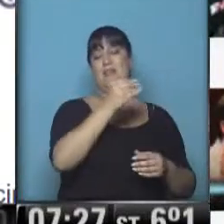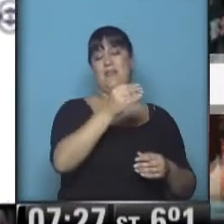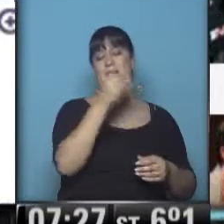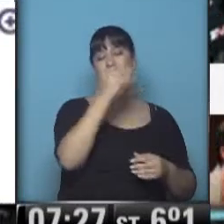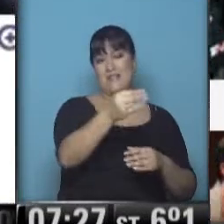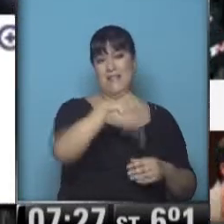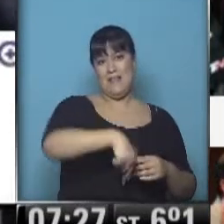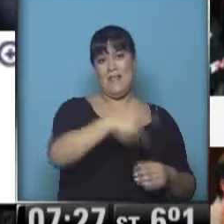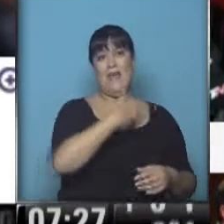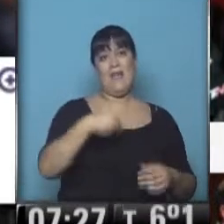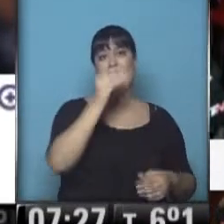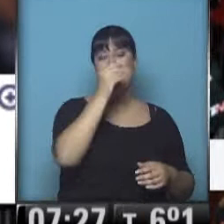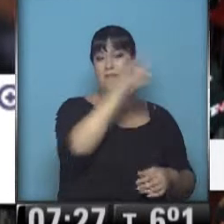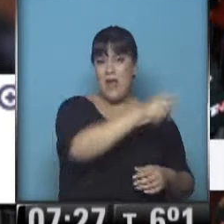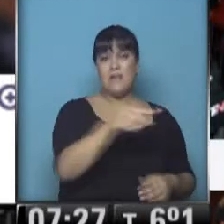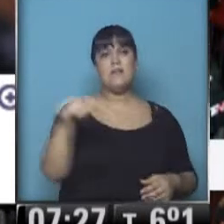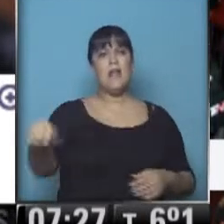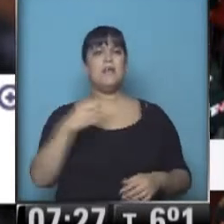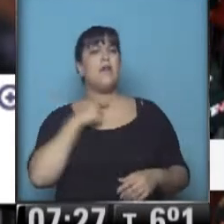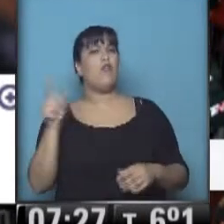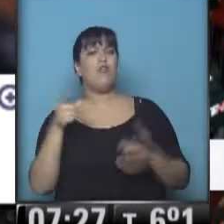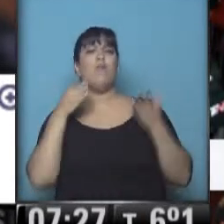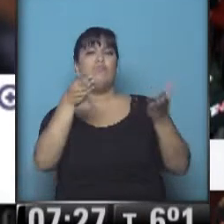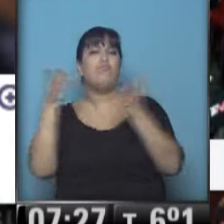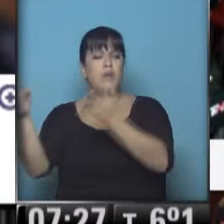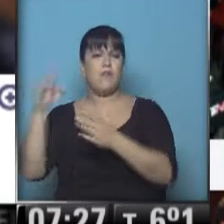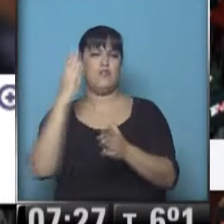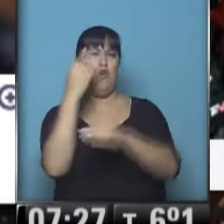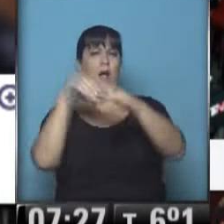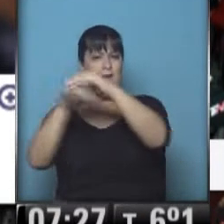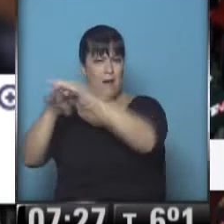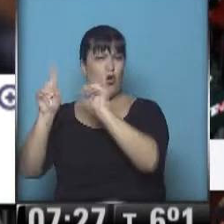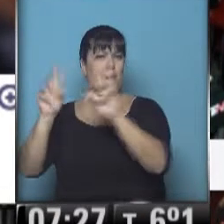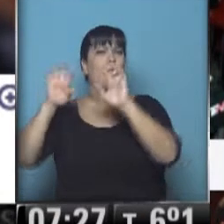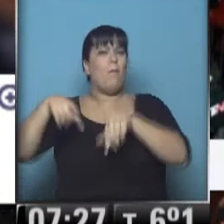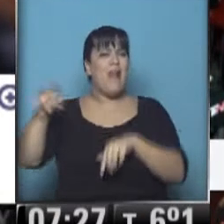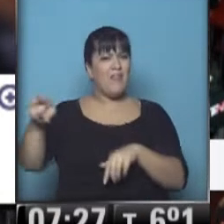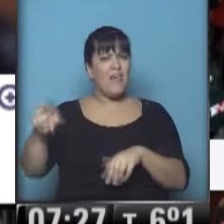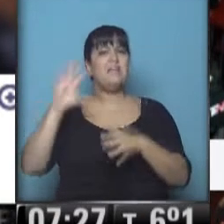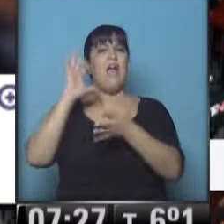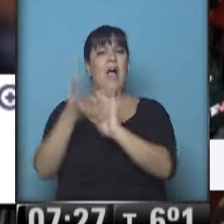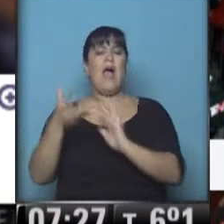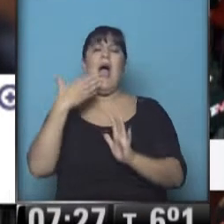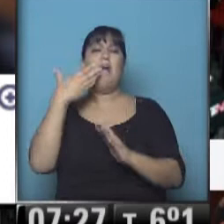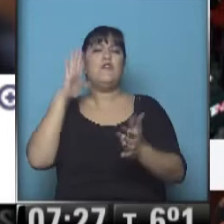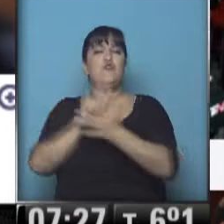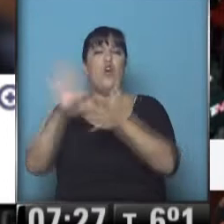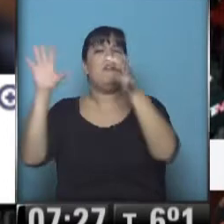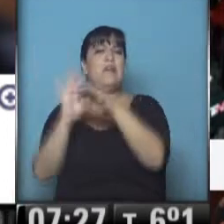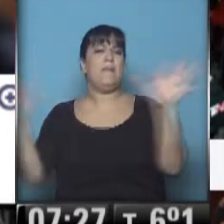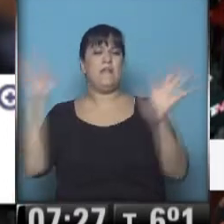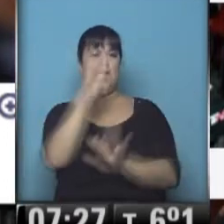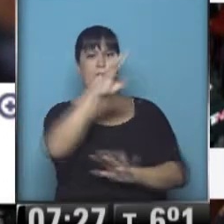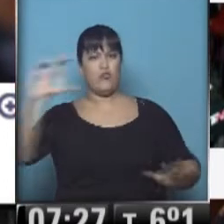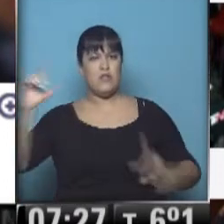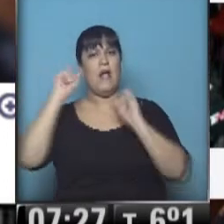Ella no solo tiene la intención de servir sobre todo a los bancos, como dejó en claro en el programa, donde habla de la independencia del Banco Central. Ya habló de los